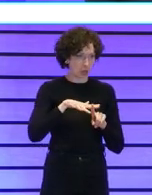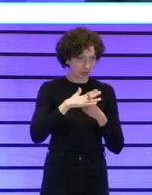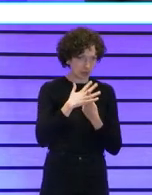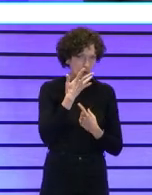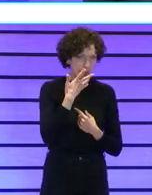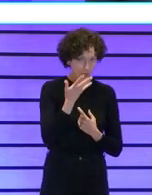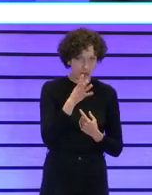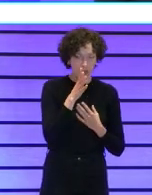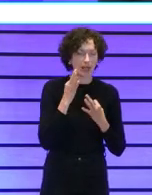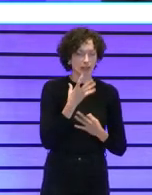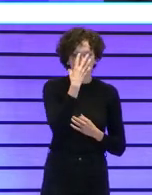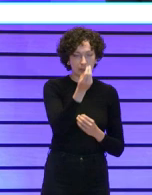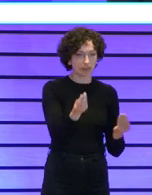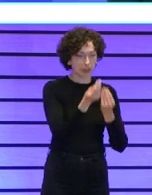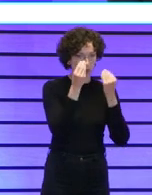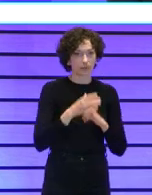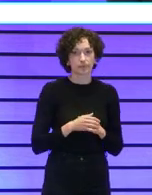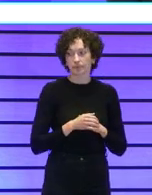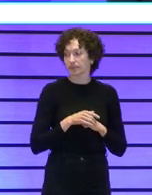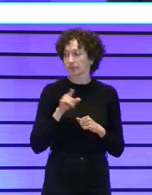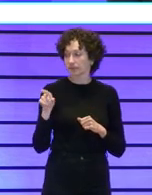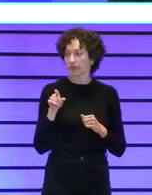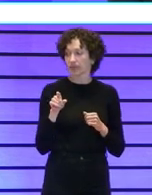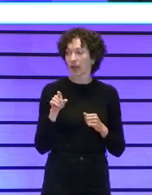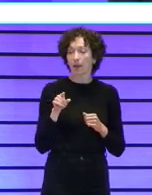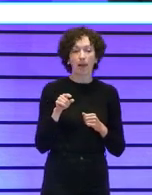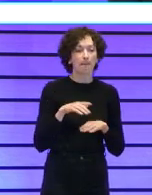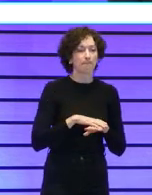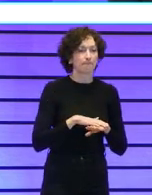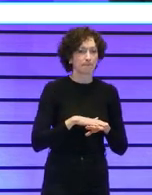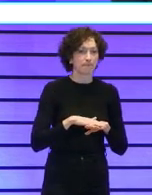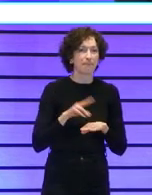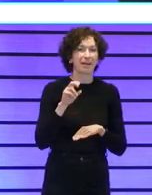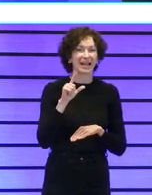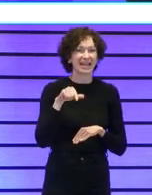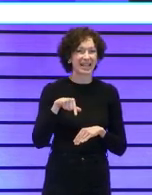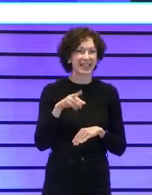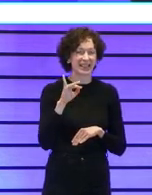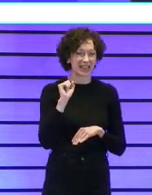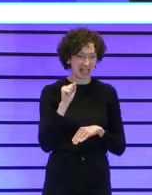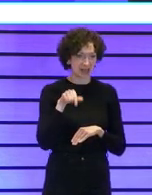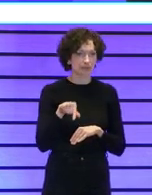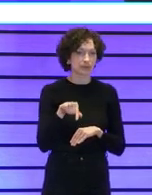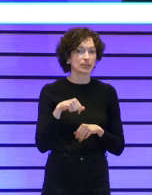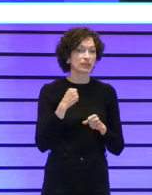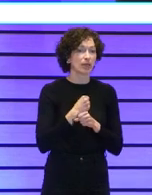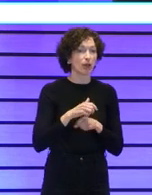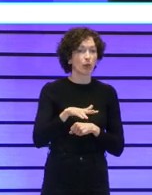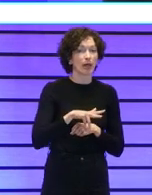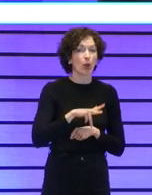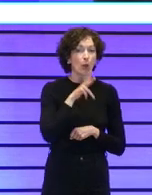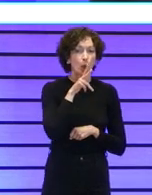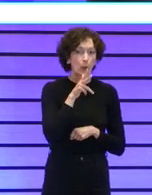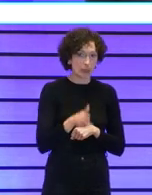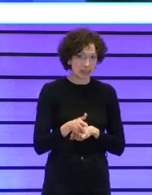porque se entenderá mucho mejor Valencia es una organización que trabaja desde hace casi 60 años en la provincia de Huesca prestando